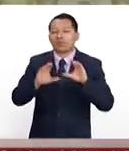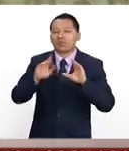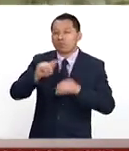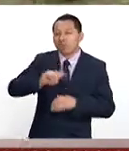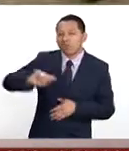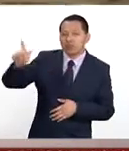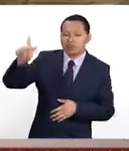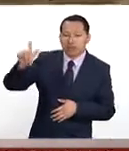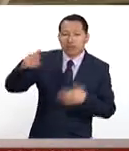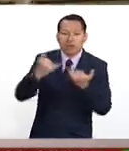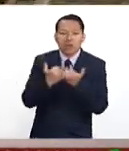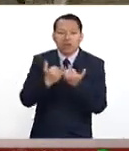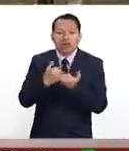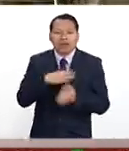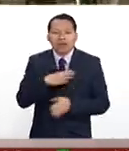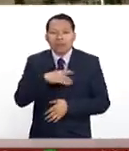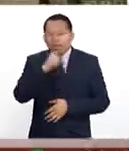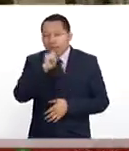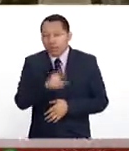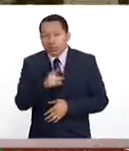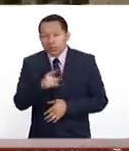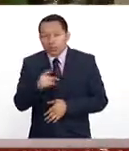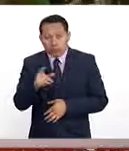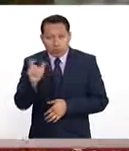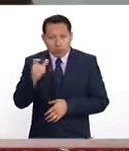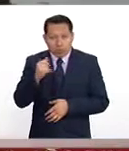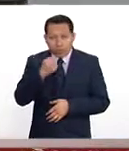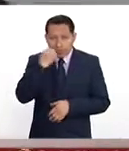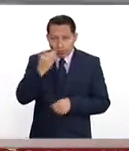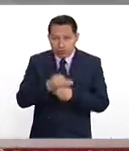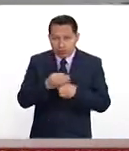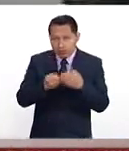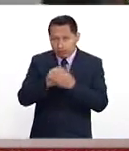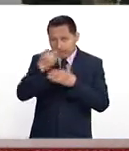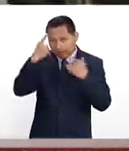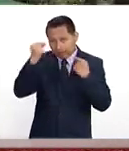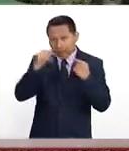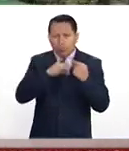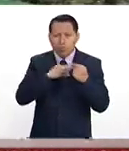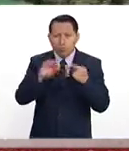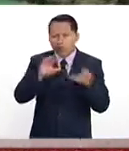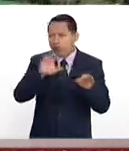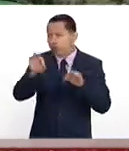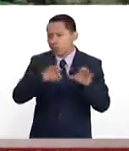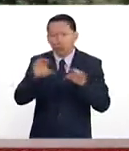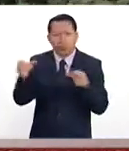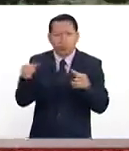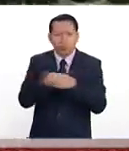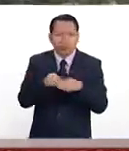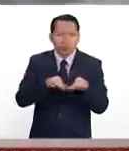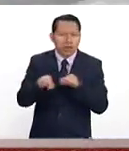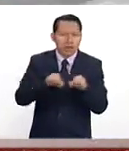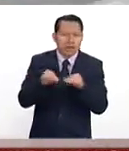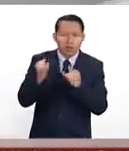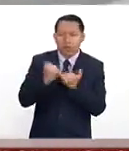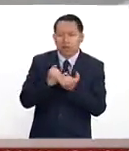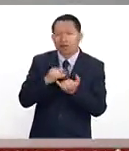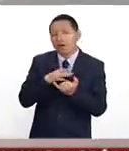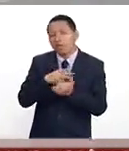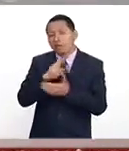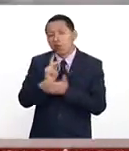y nuestros egresados son capaces de formar grupos de trabajo, diseñar programas,